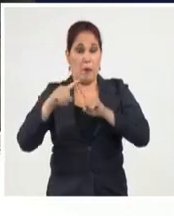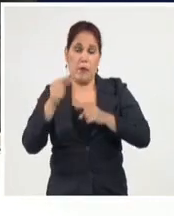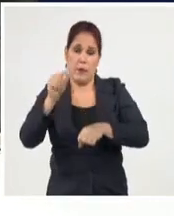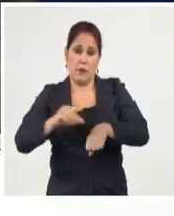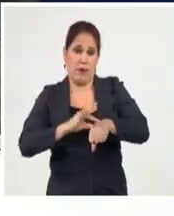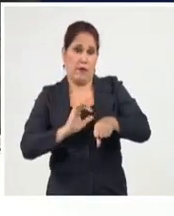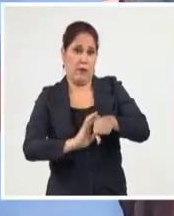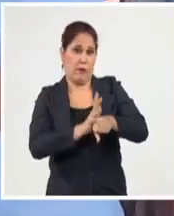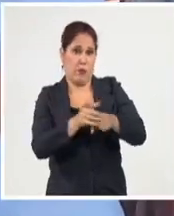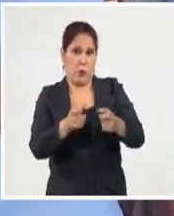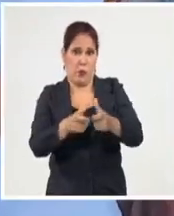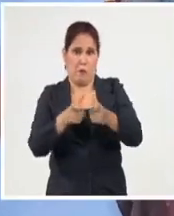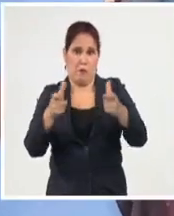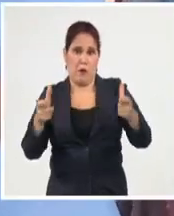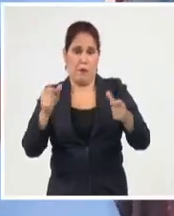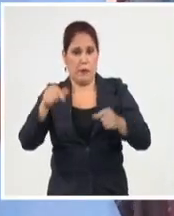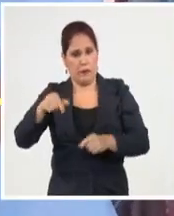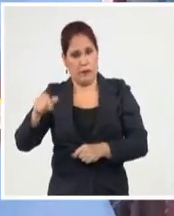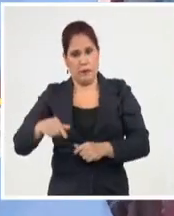COVID-19.